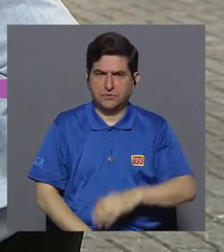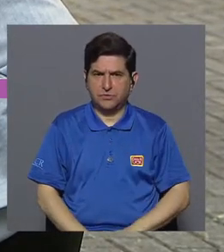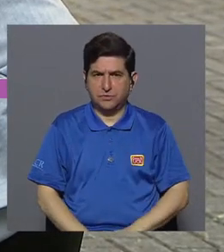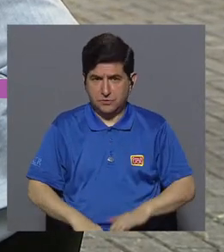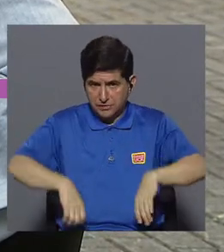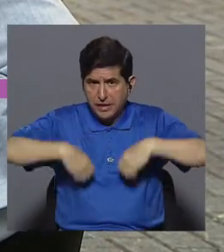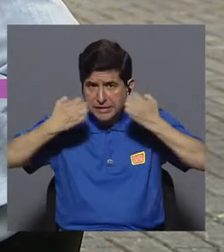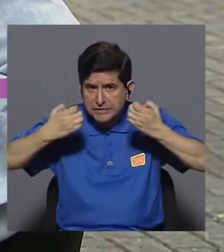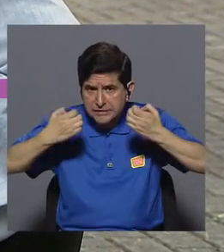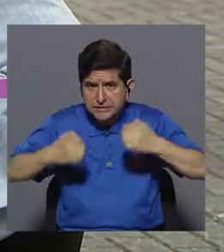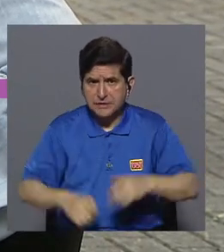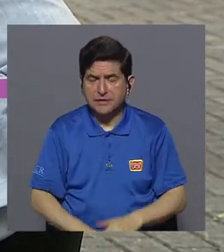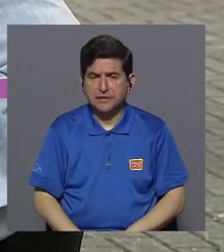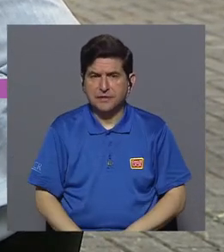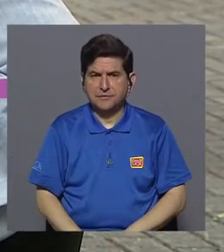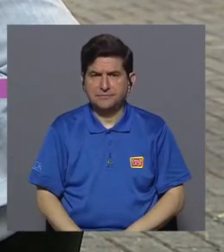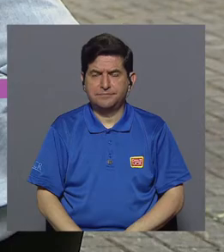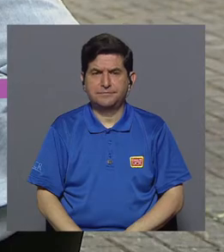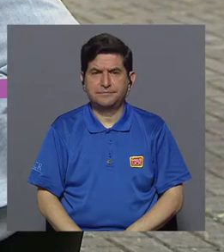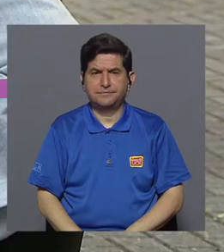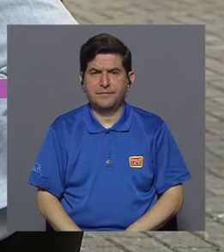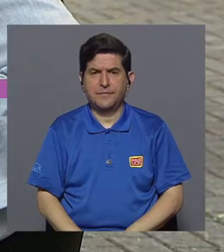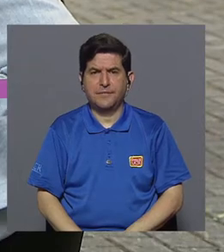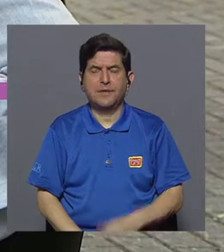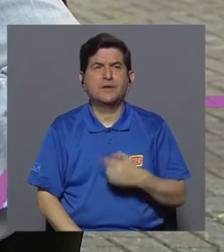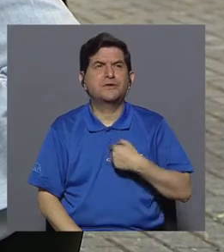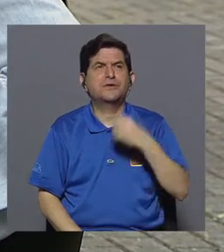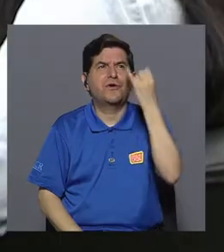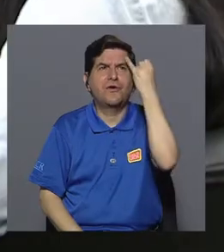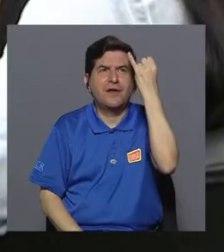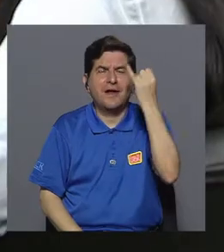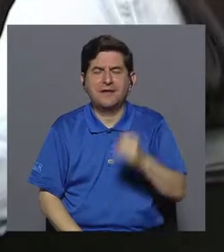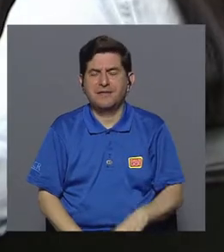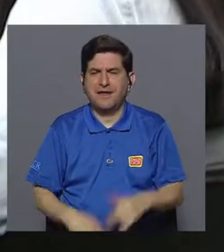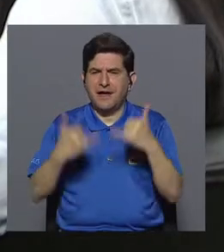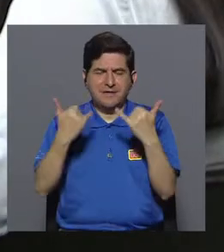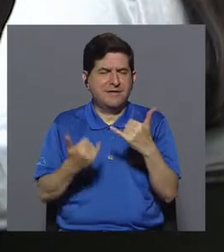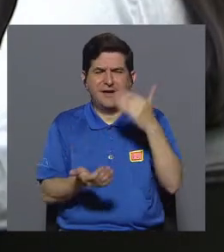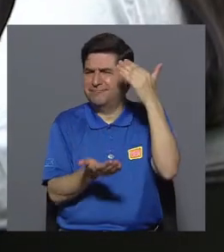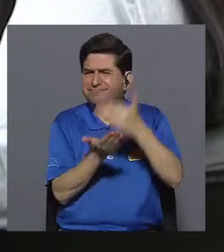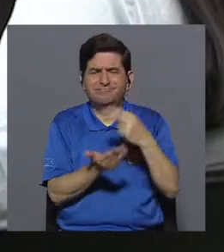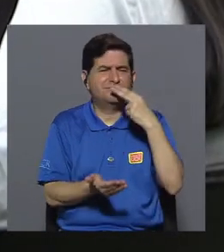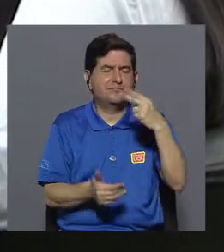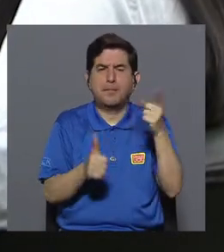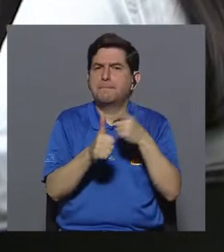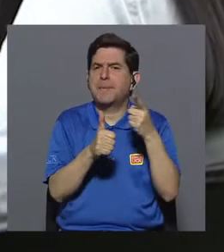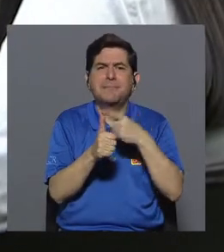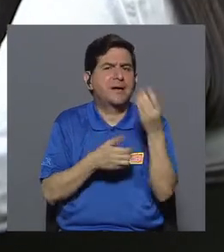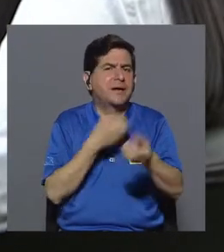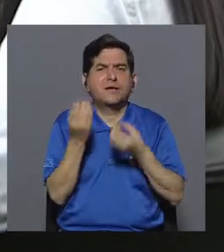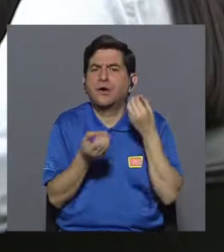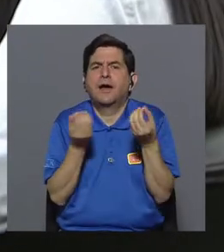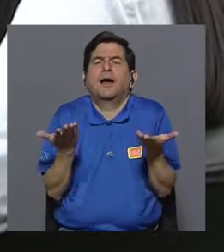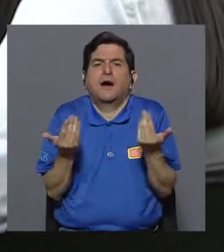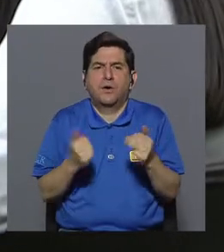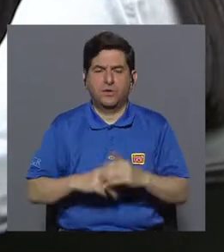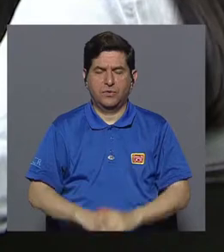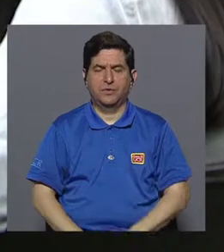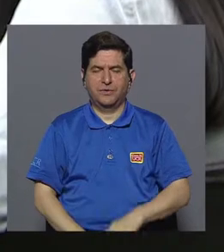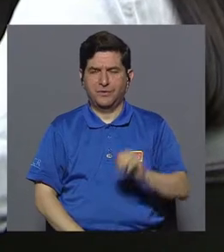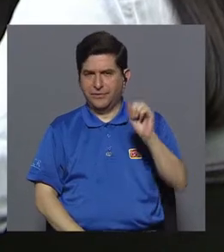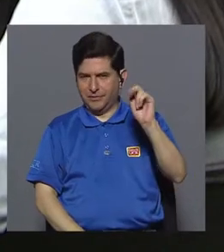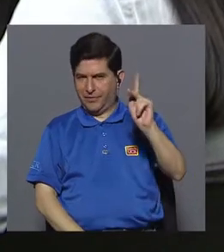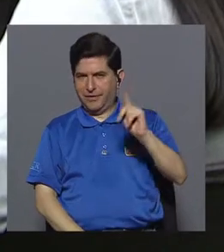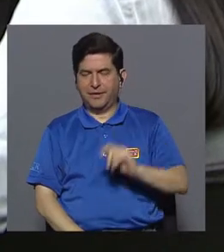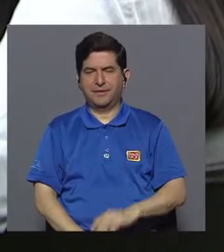¿Me explico? O sea, ¿tengo la intención de dejar de fumar? ¿Cuál es el primer paso? ¿Qué tengo que hacer? Ok, se dice